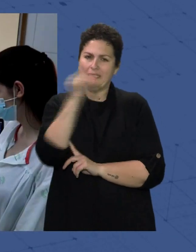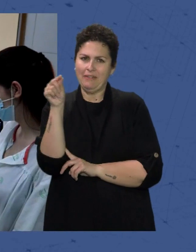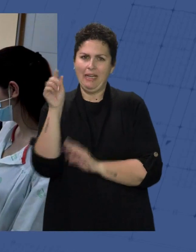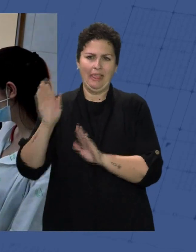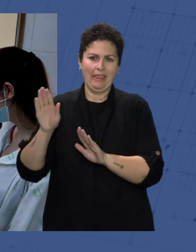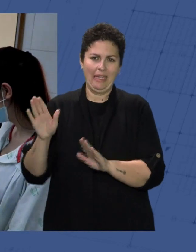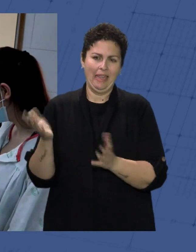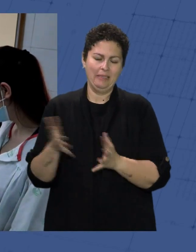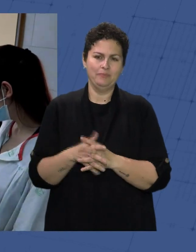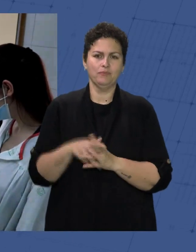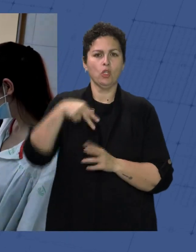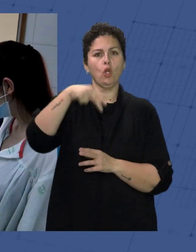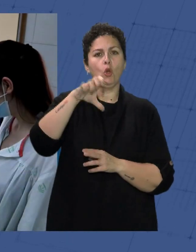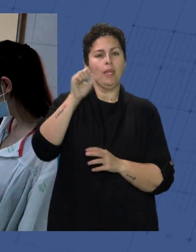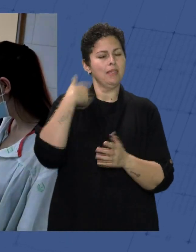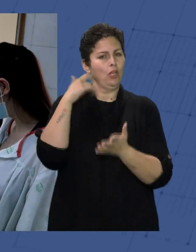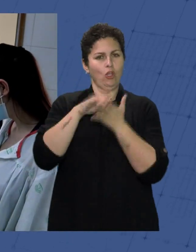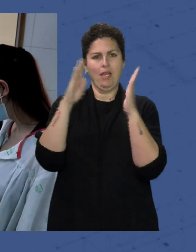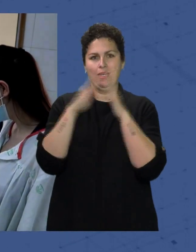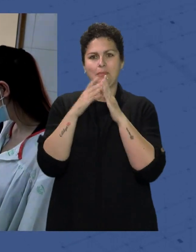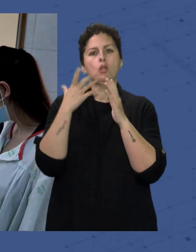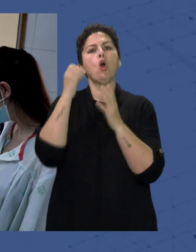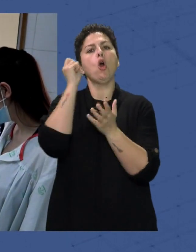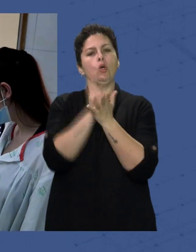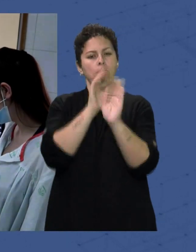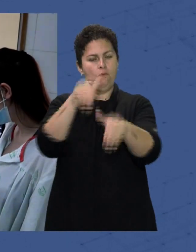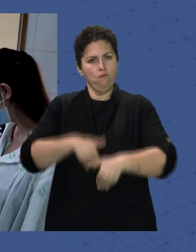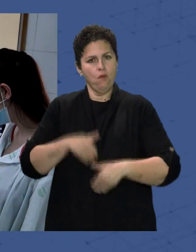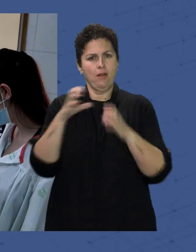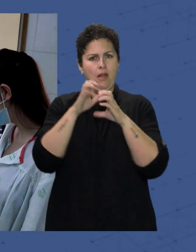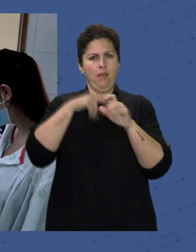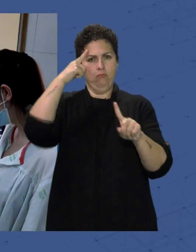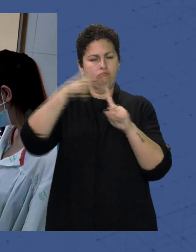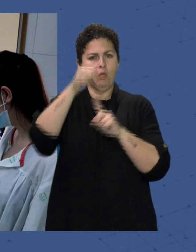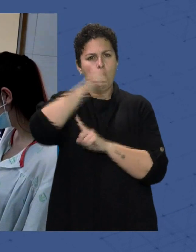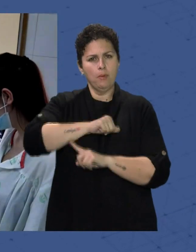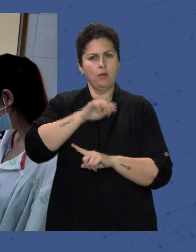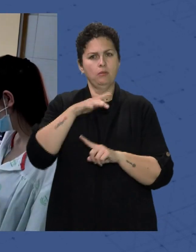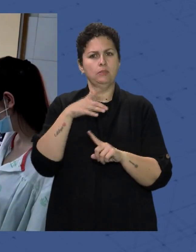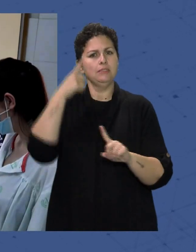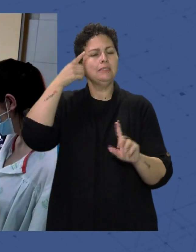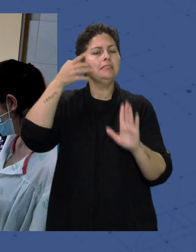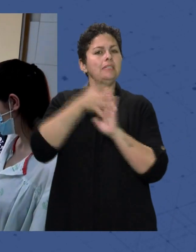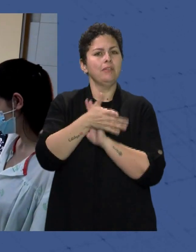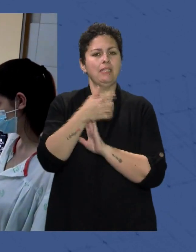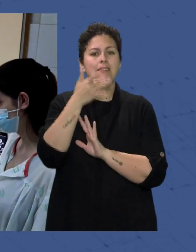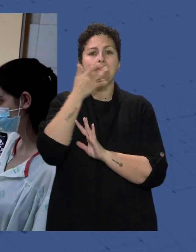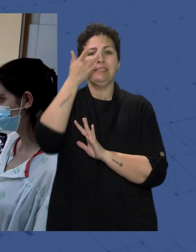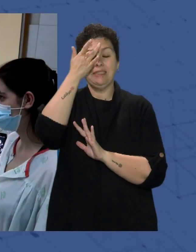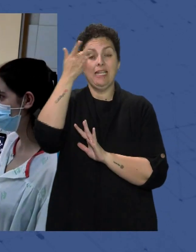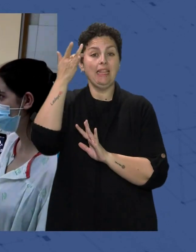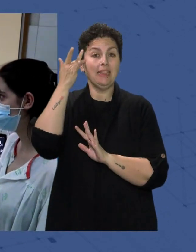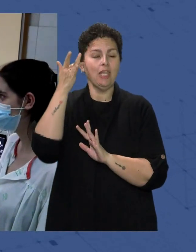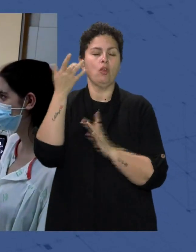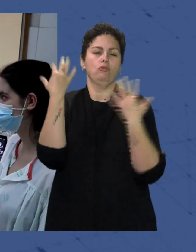Noé ya está en casa Pero pronto volverá a Granada Para ser operado Y conseguir la normalidad de los sentidos Y la armonía del